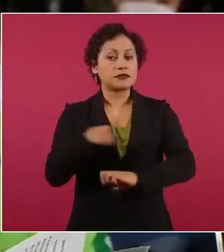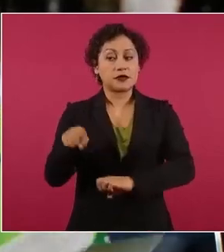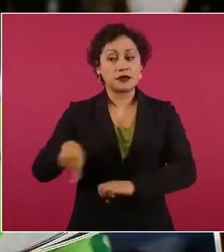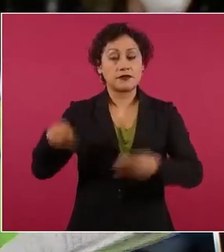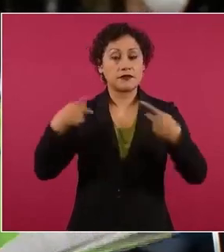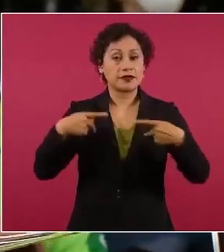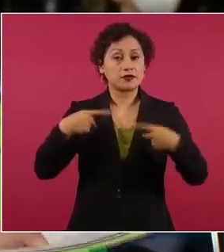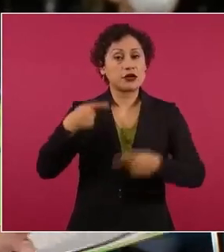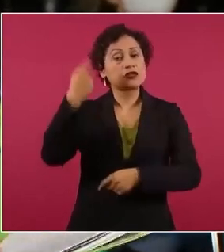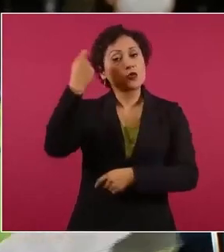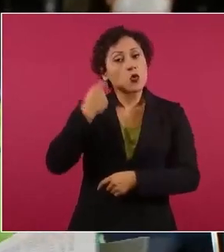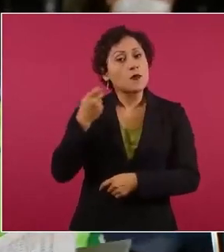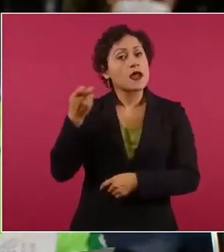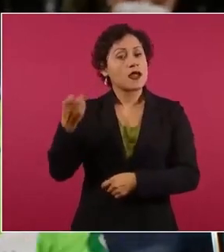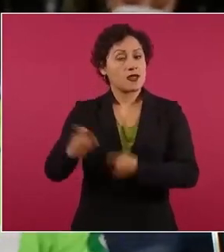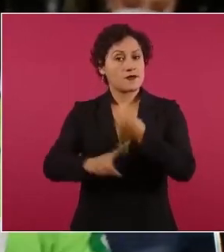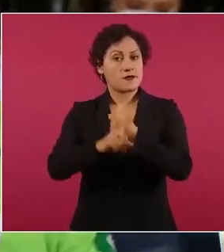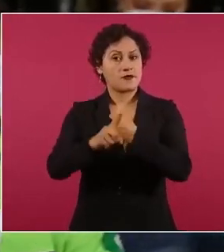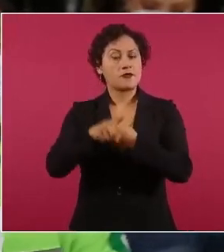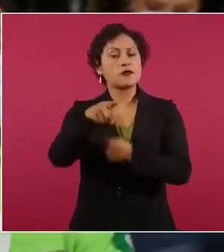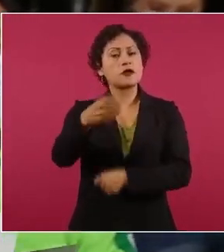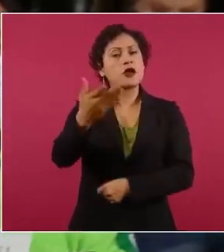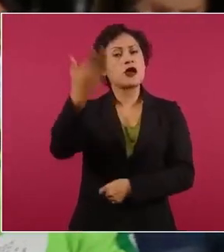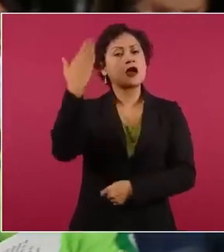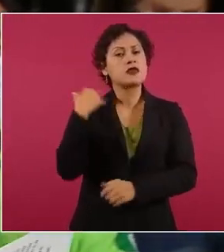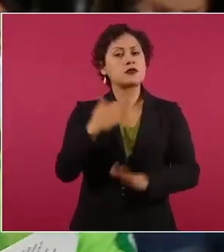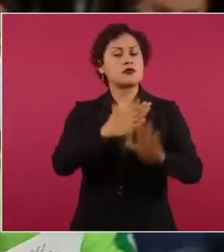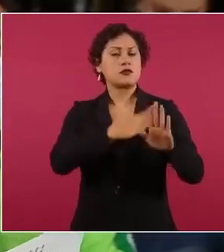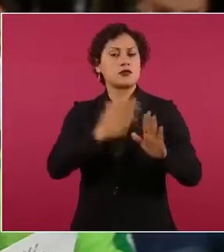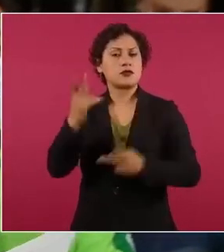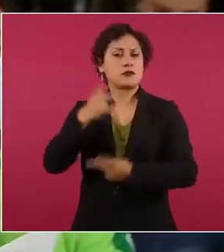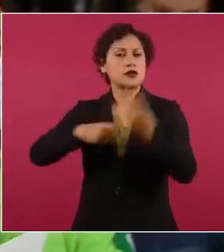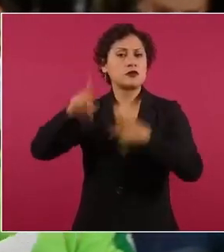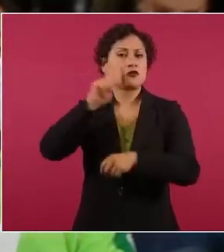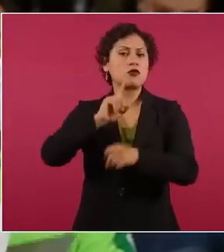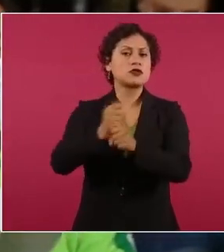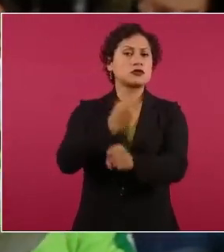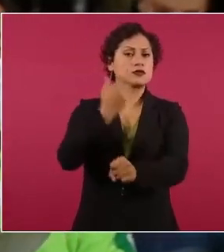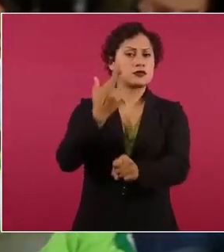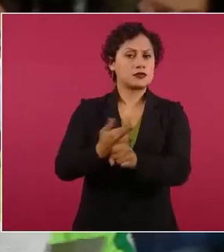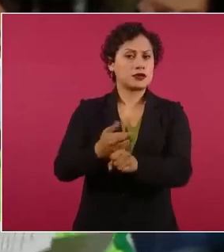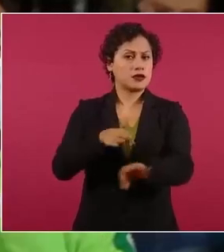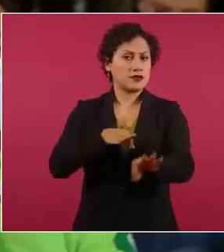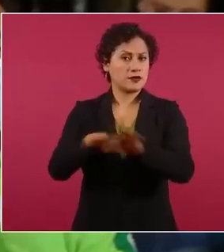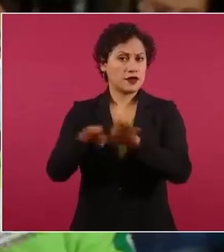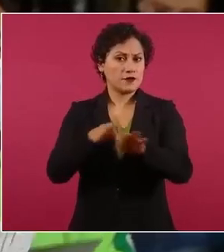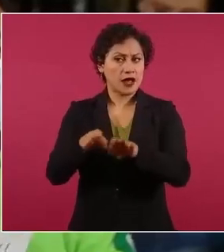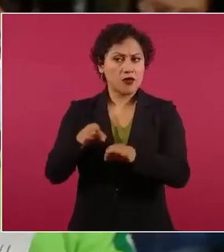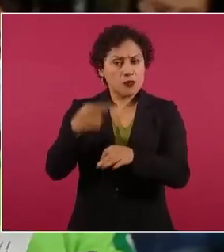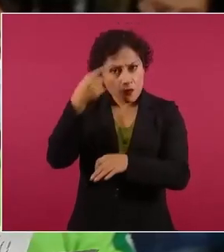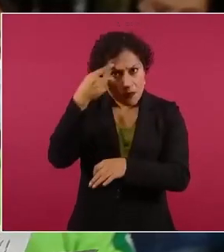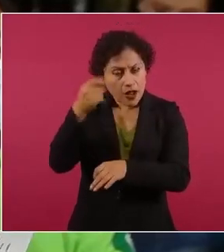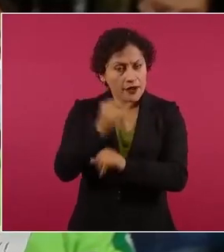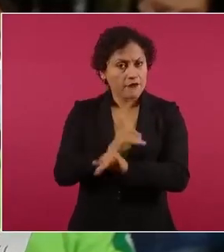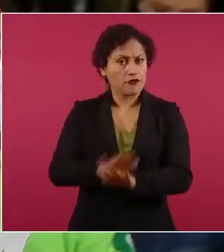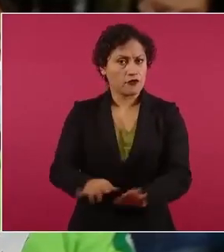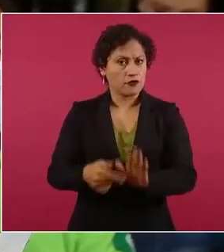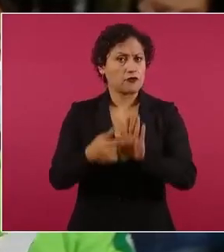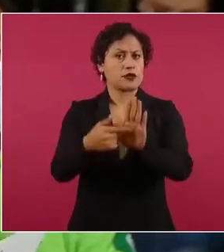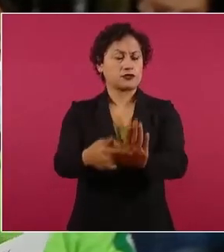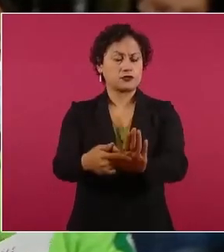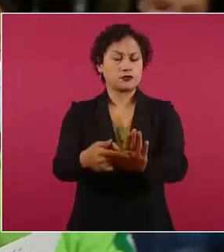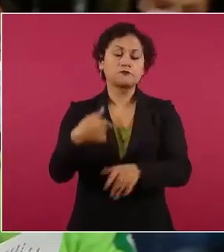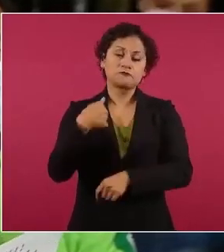pedir que viniera la secretaria del trabajo para dar un informe yo ayer a partir de lo que usted